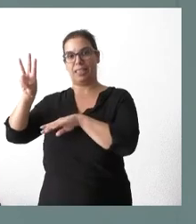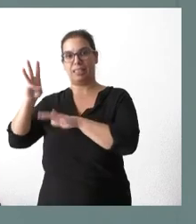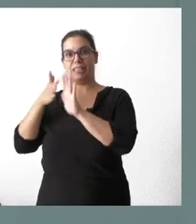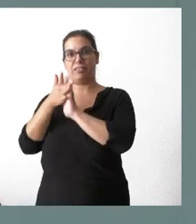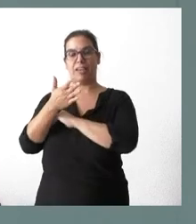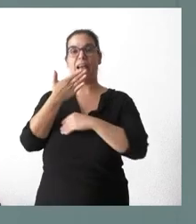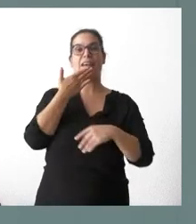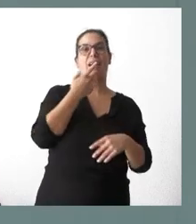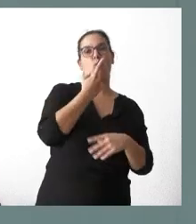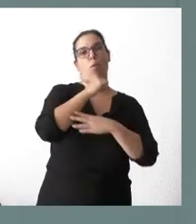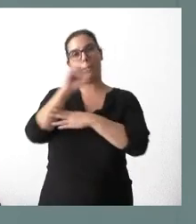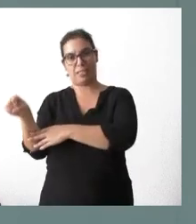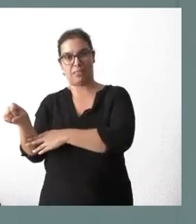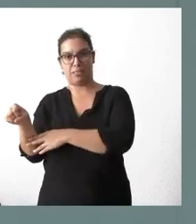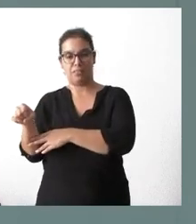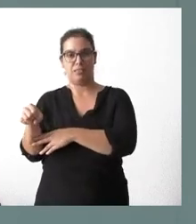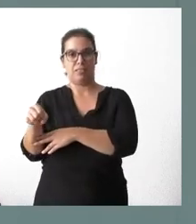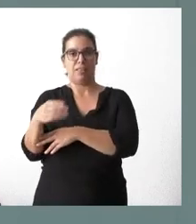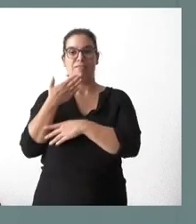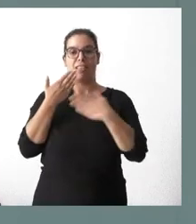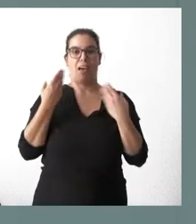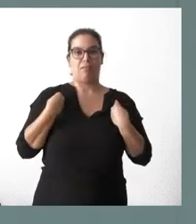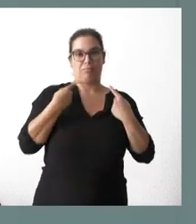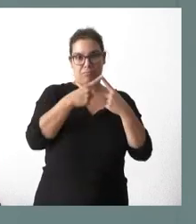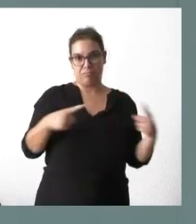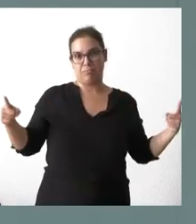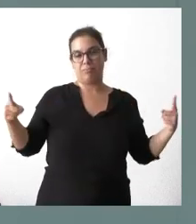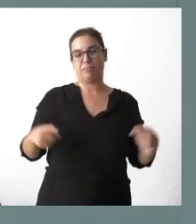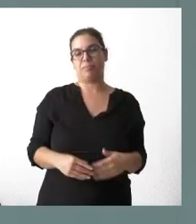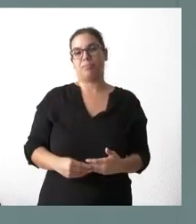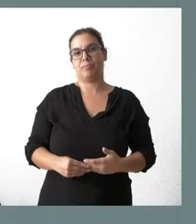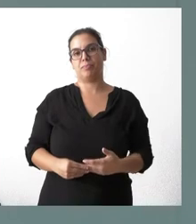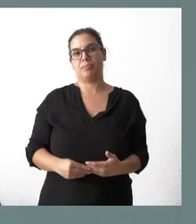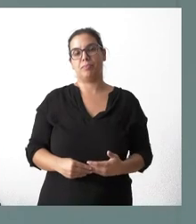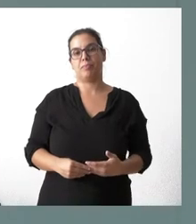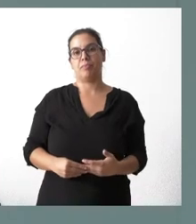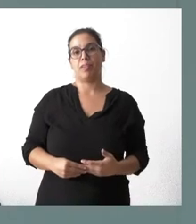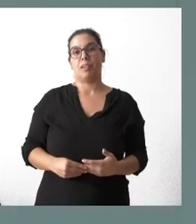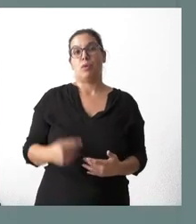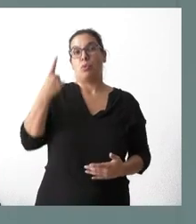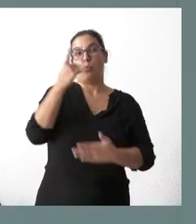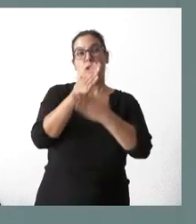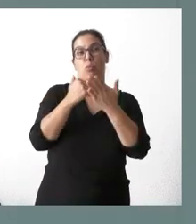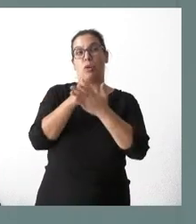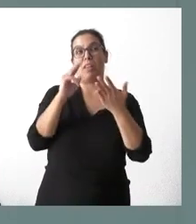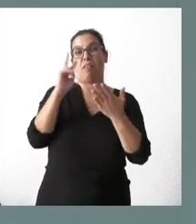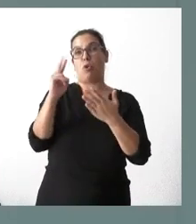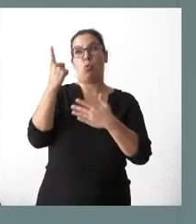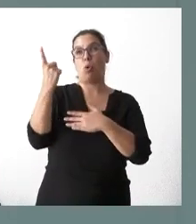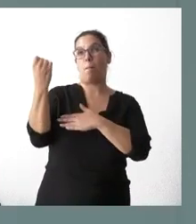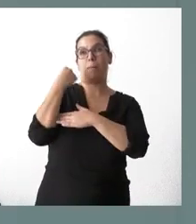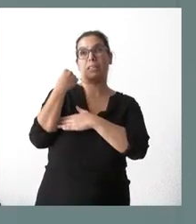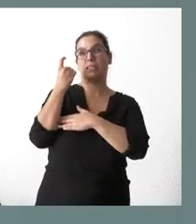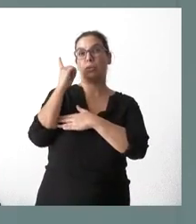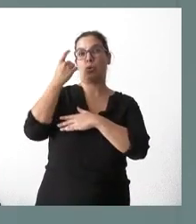más de esperanza de vida que la media española. Solo hay una comunidad autónoma, veo aquí, que tiene